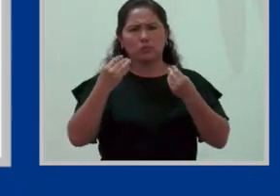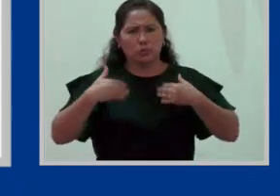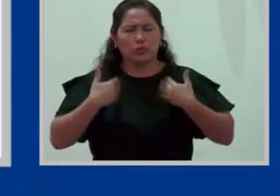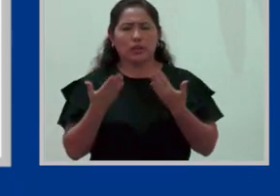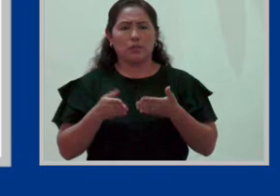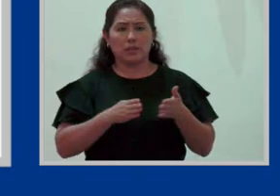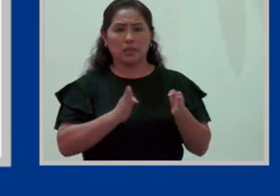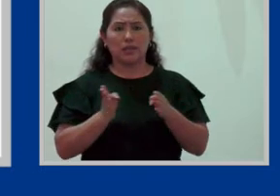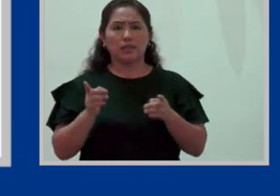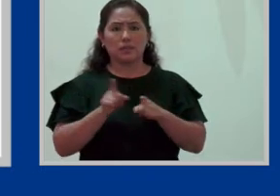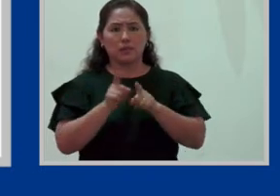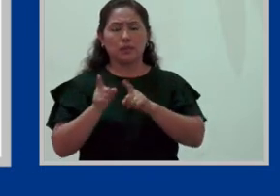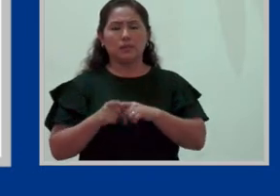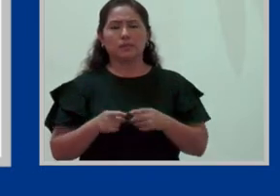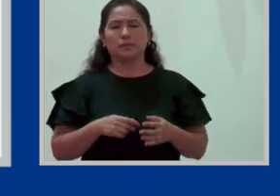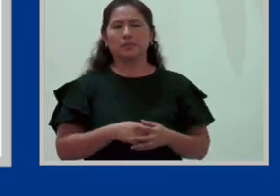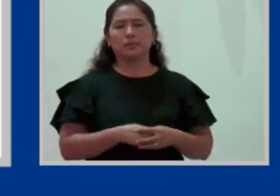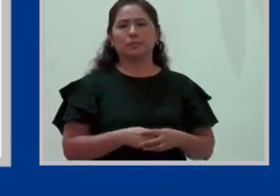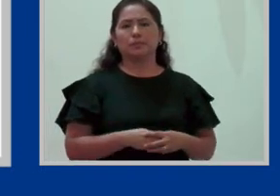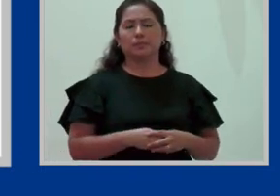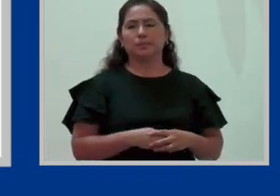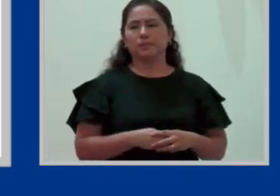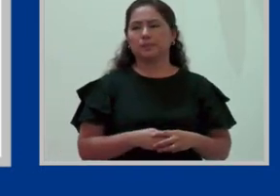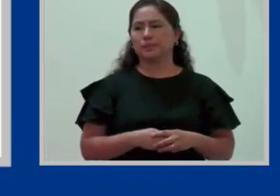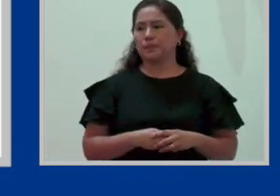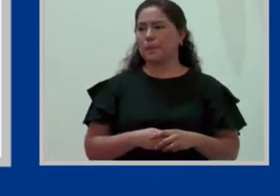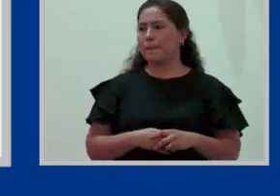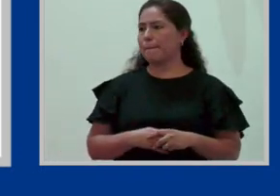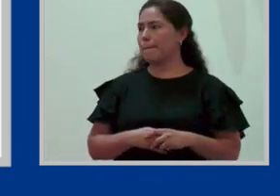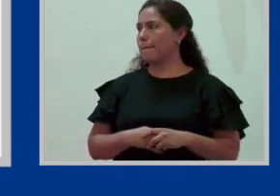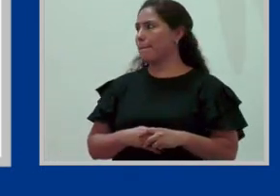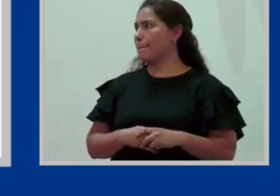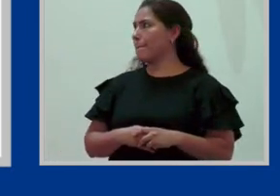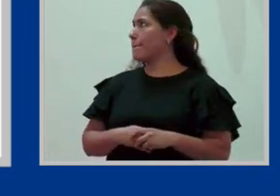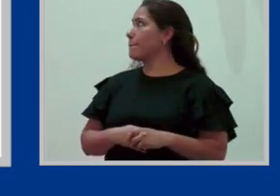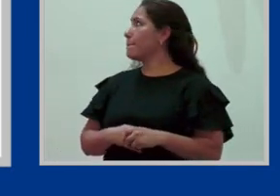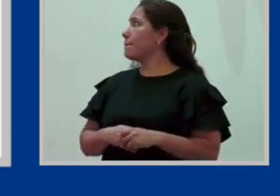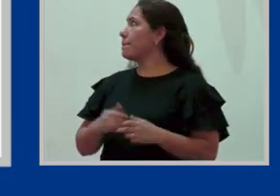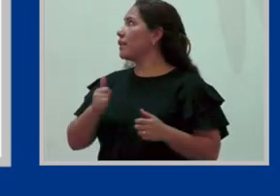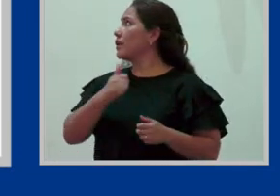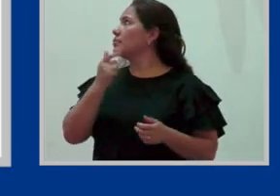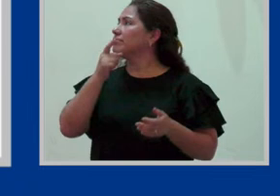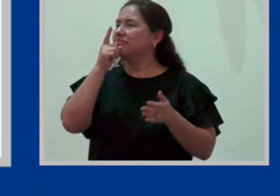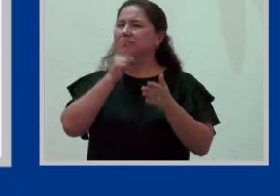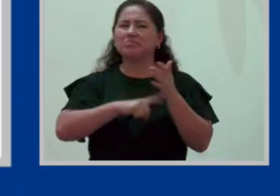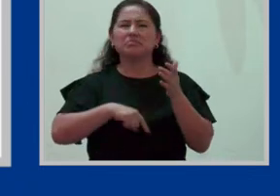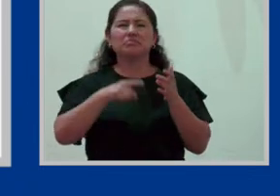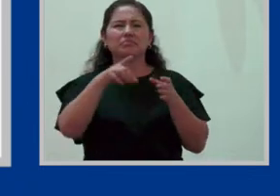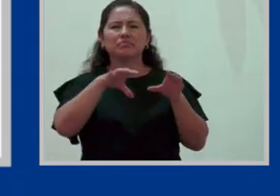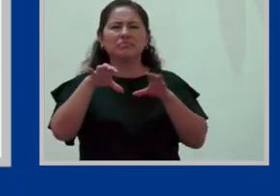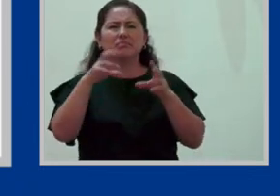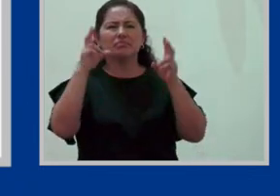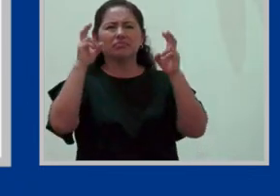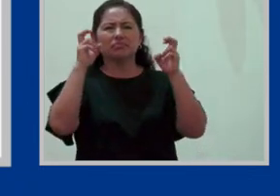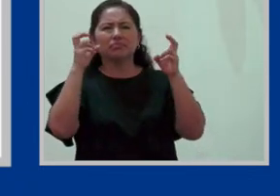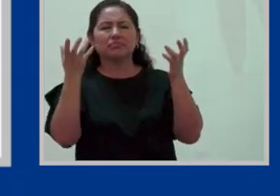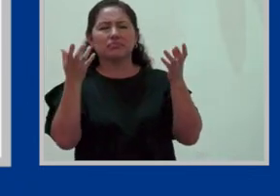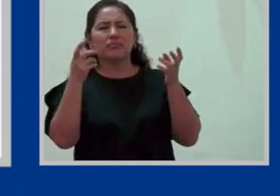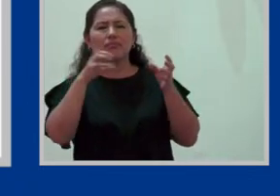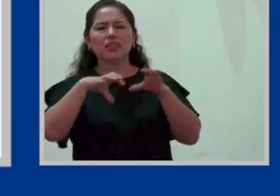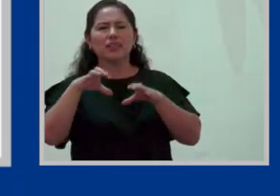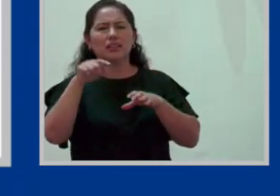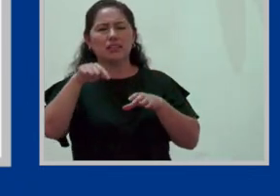Finalmente, entramos al último punto de agenda que les había prometido, es qué se está haciendo sobre este tema. Y para hablar de esto,